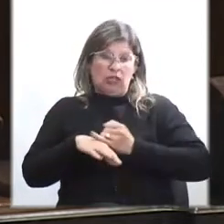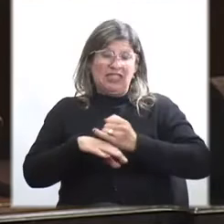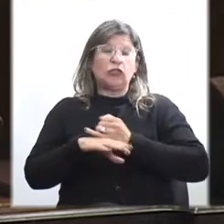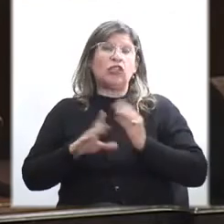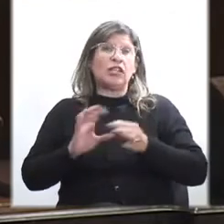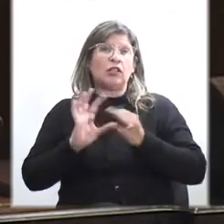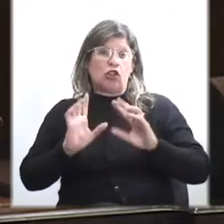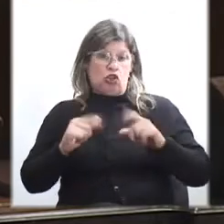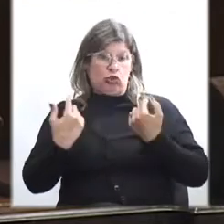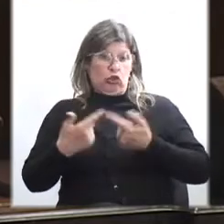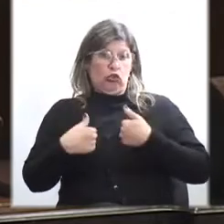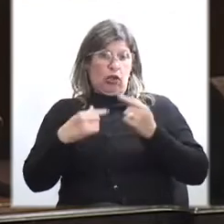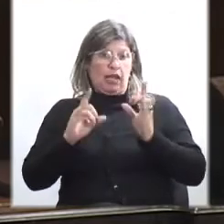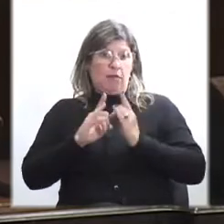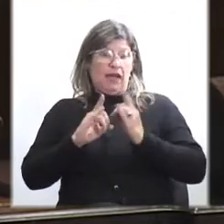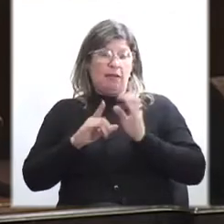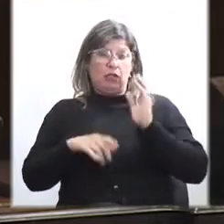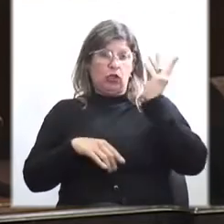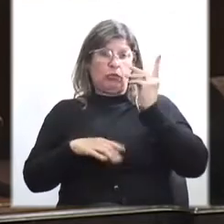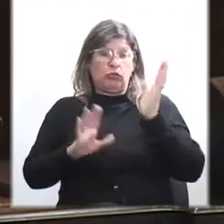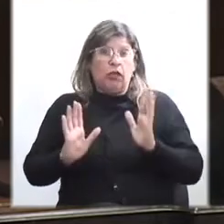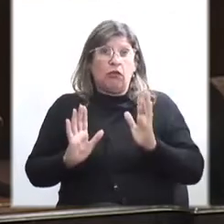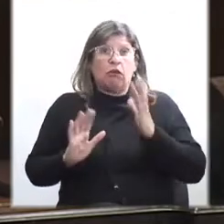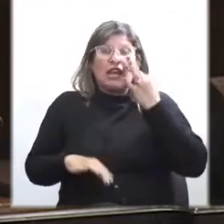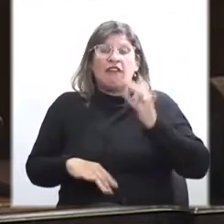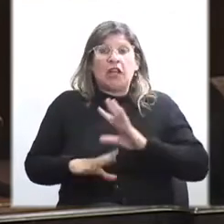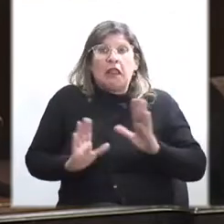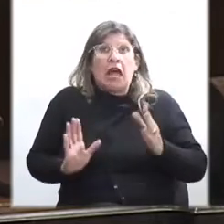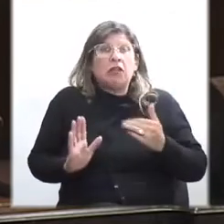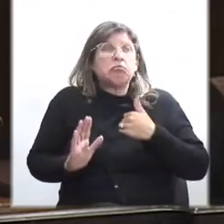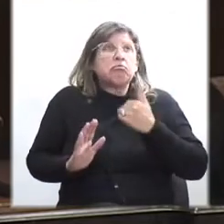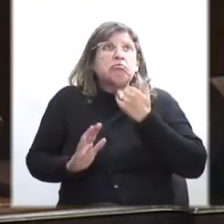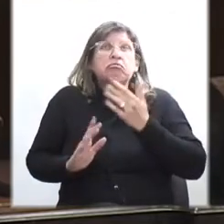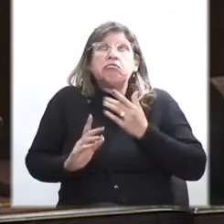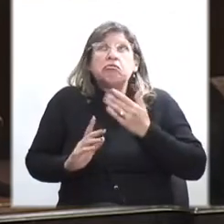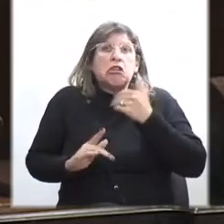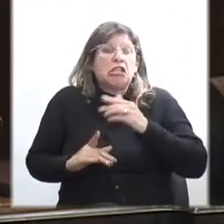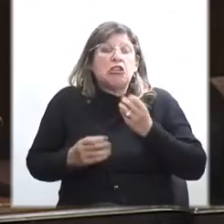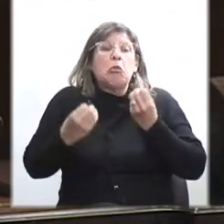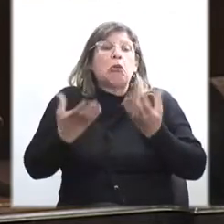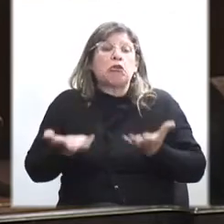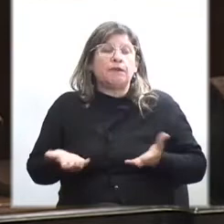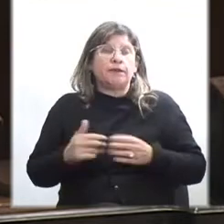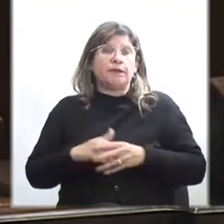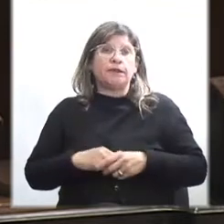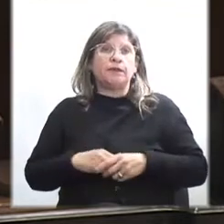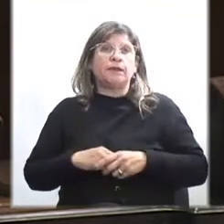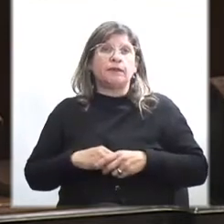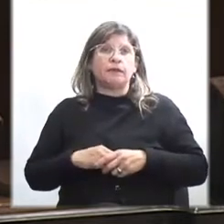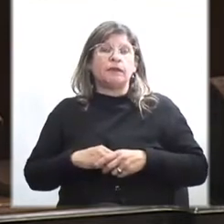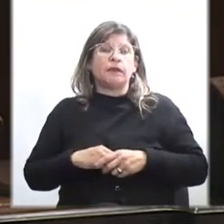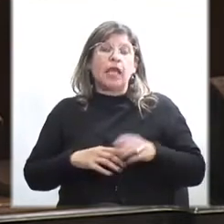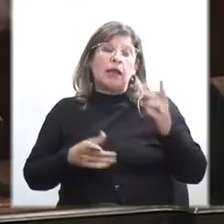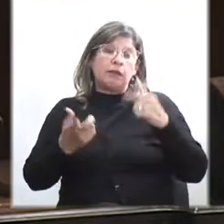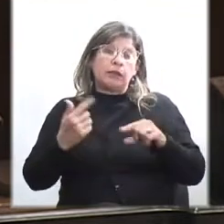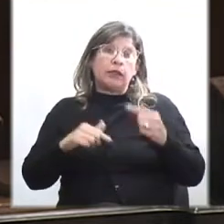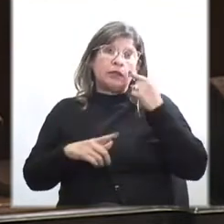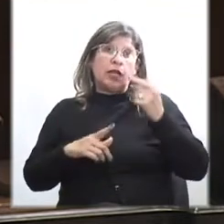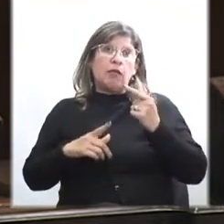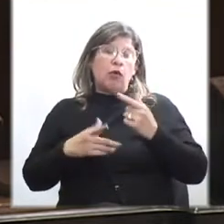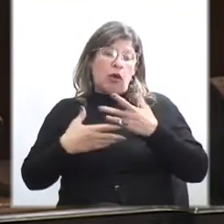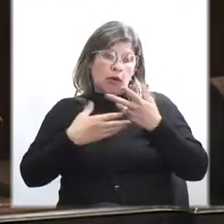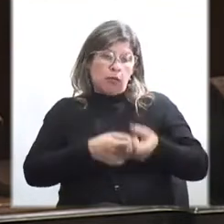democracia como somos nosotros, yo la verdad que no llego a comprender cuál es la razón. Por lo tanto,